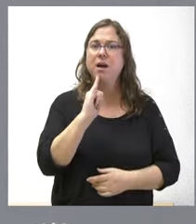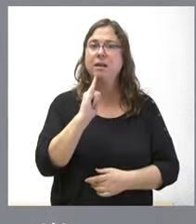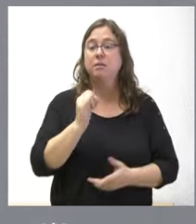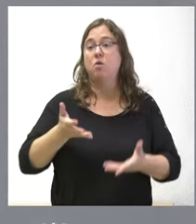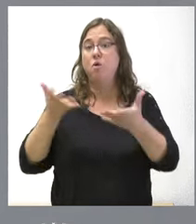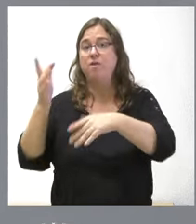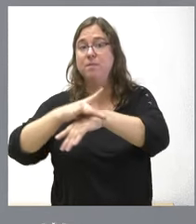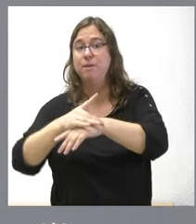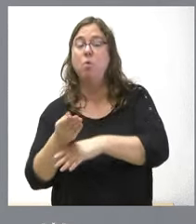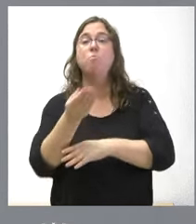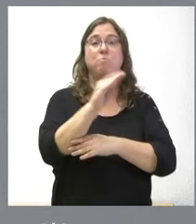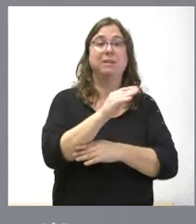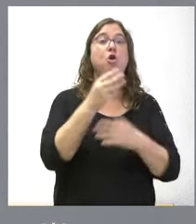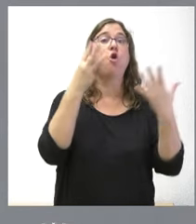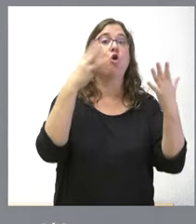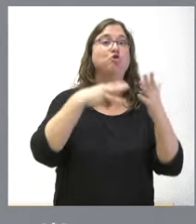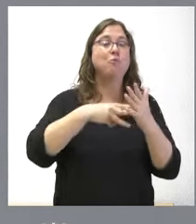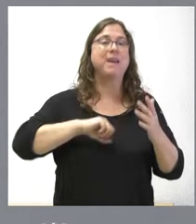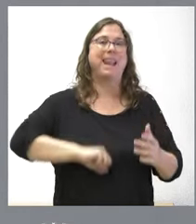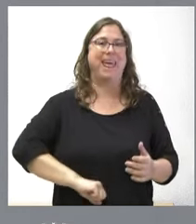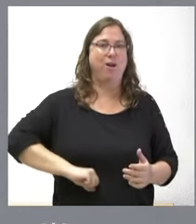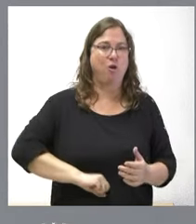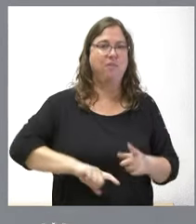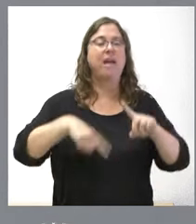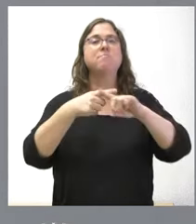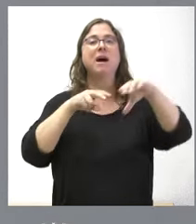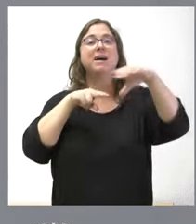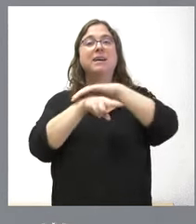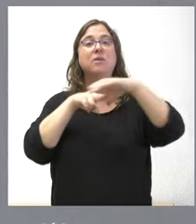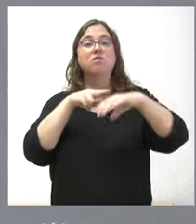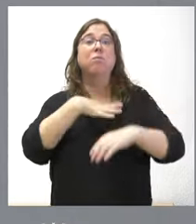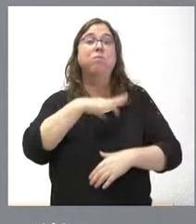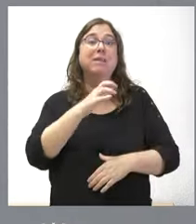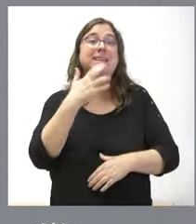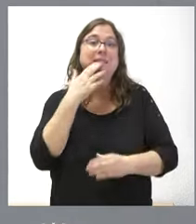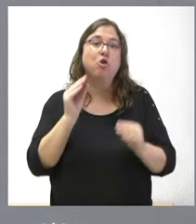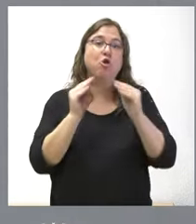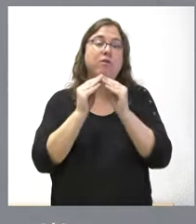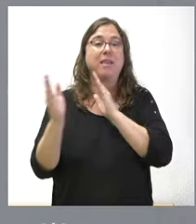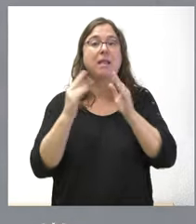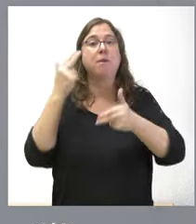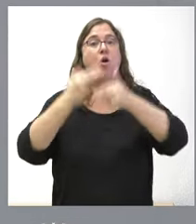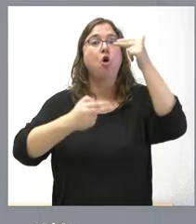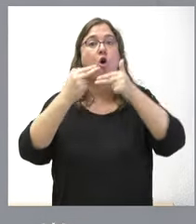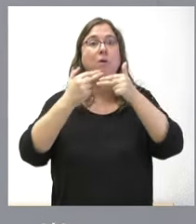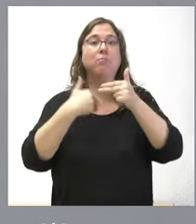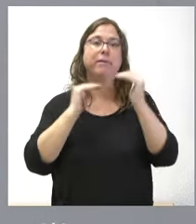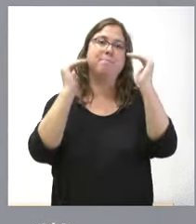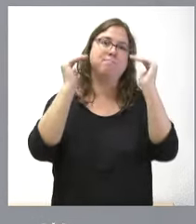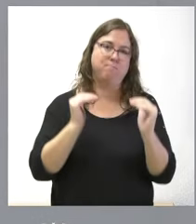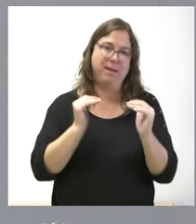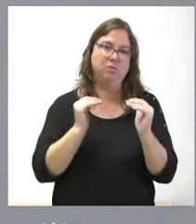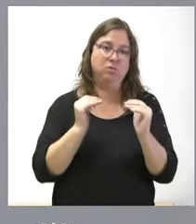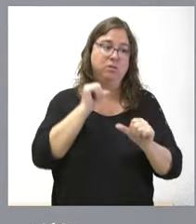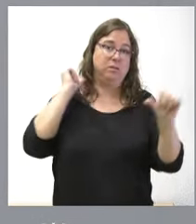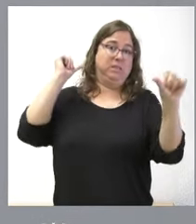pacientes. 8.000 ecografías y resonancias magnéticas ante la posibilidad de que durante las obras, lógicamente, haya que reducir en algo las que se vienen